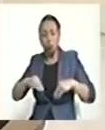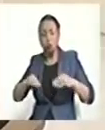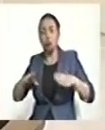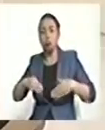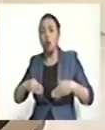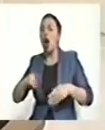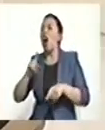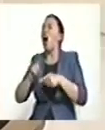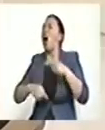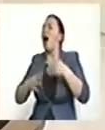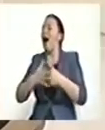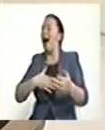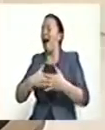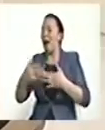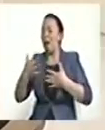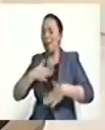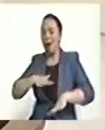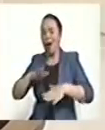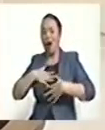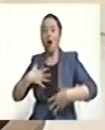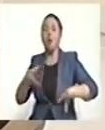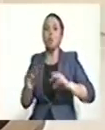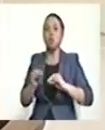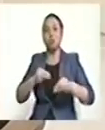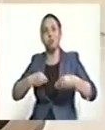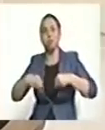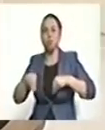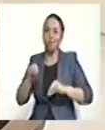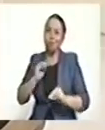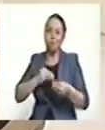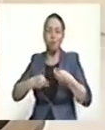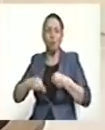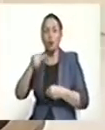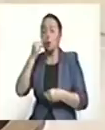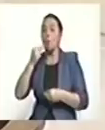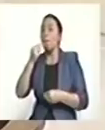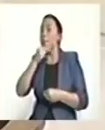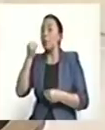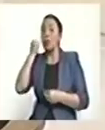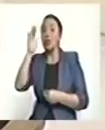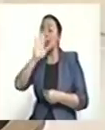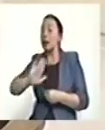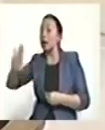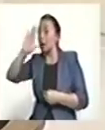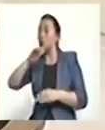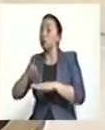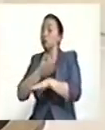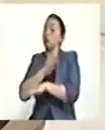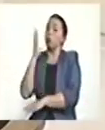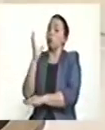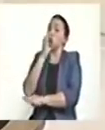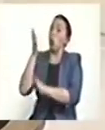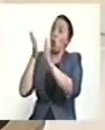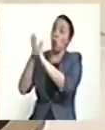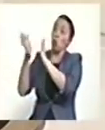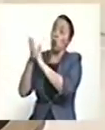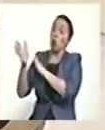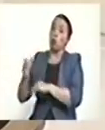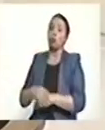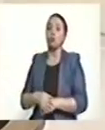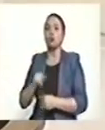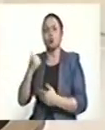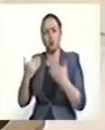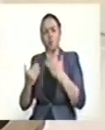incumplan de manera flagrante compromisos internacionales suscritos por Colombia. Déjeme empezar